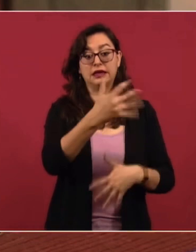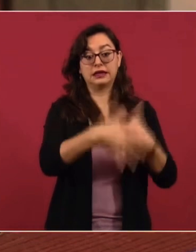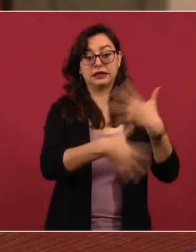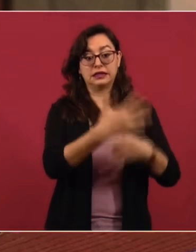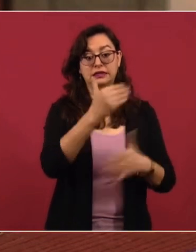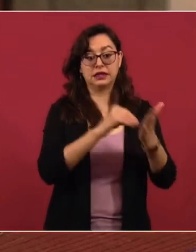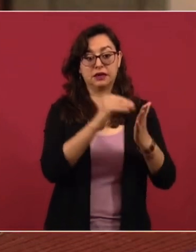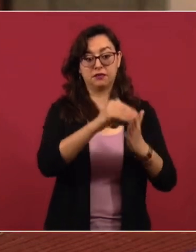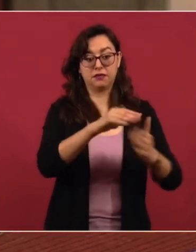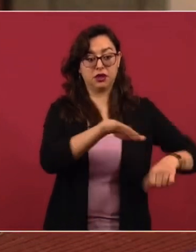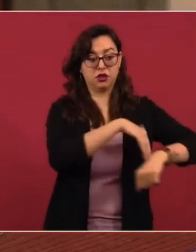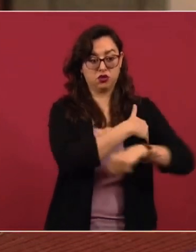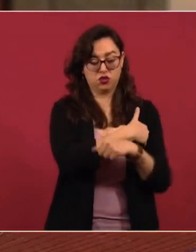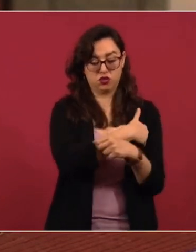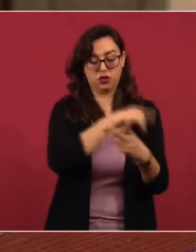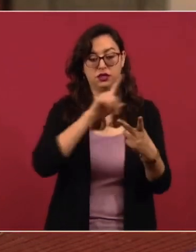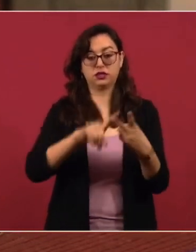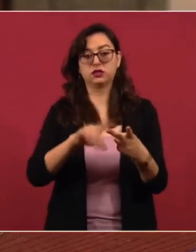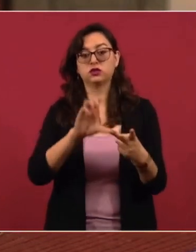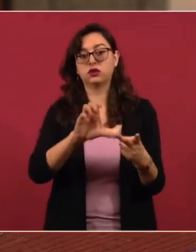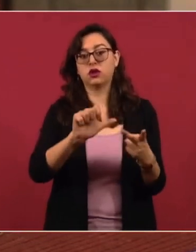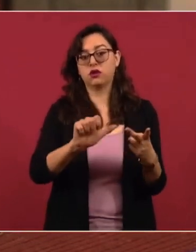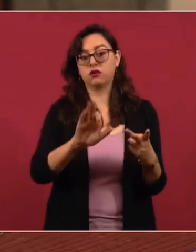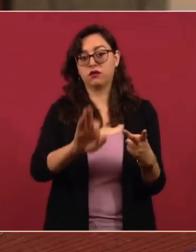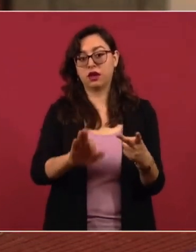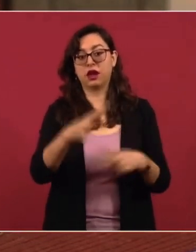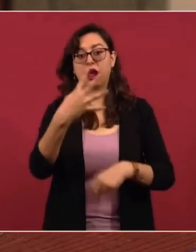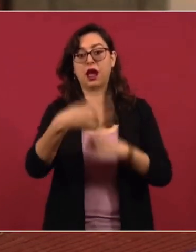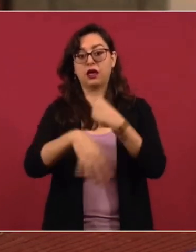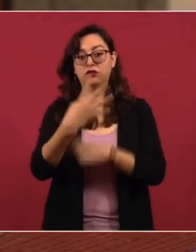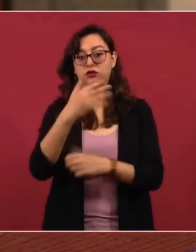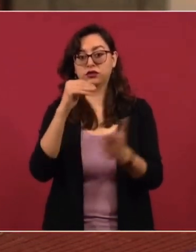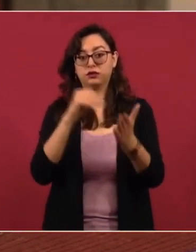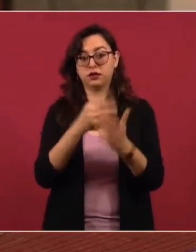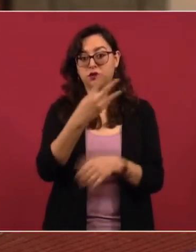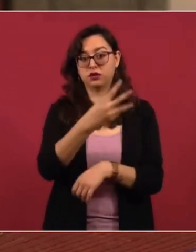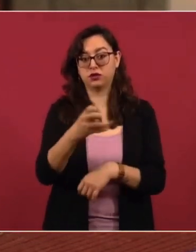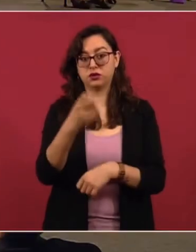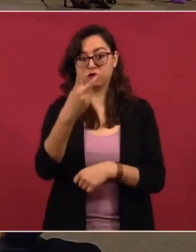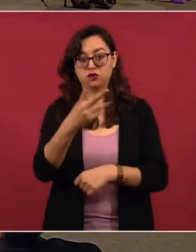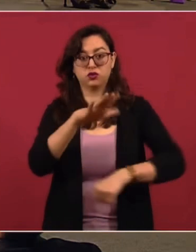Consejo de la Judicatura, 14 mil 402.